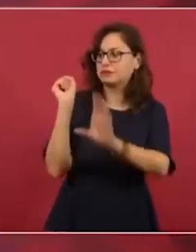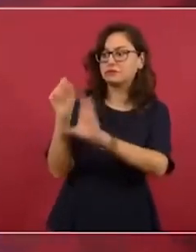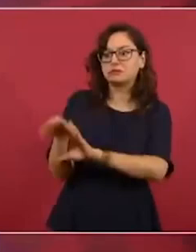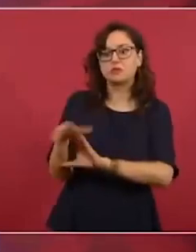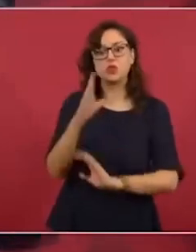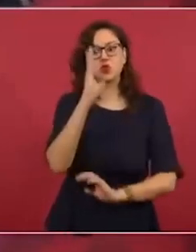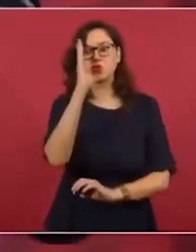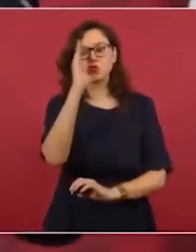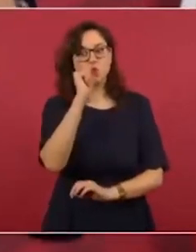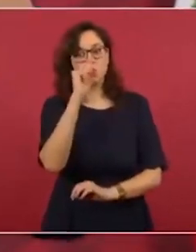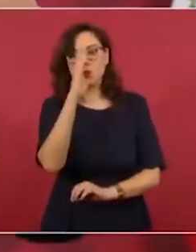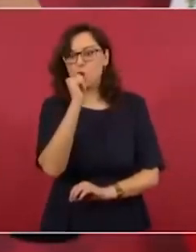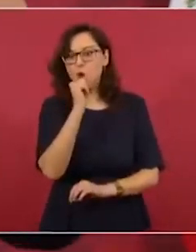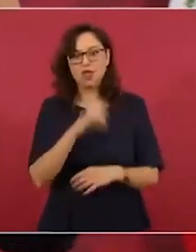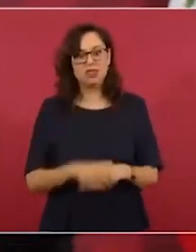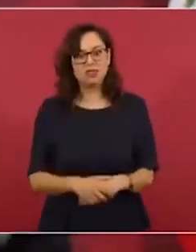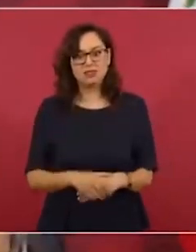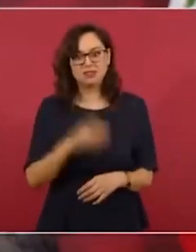por